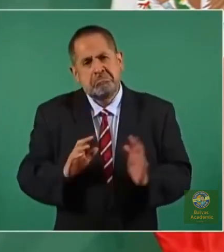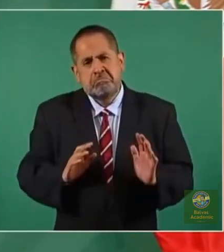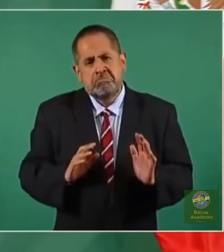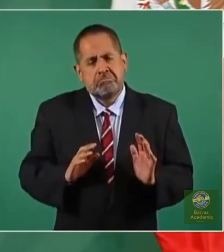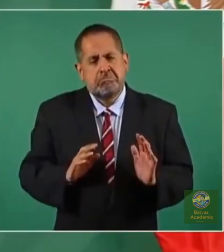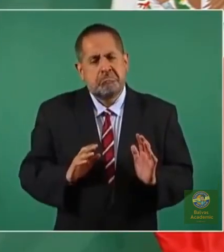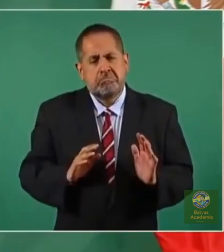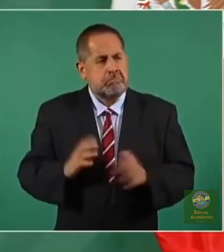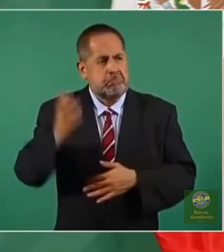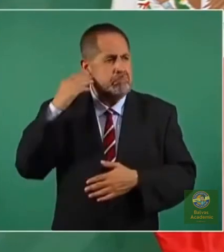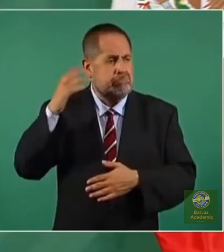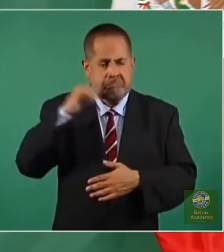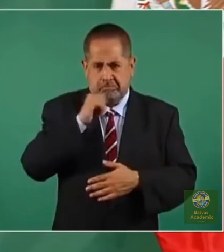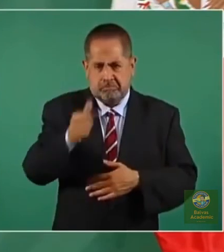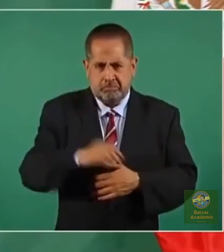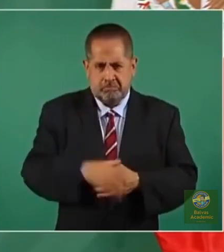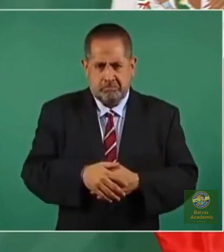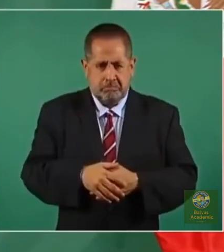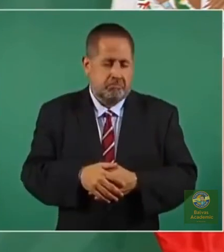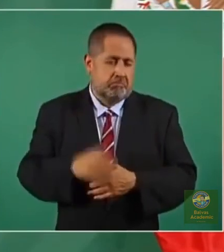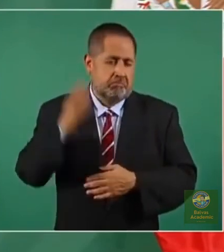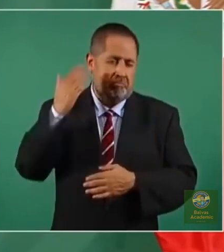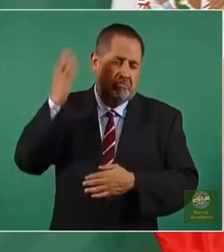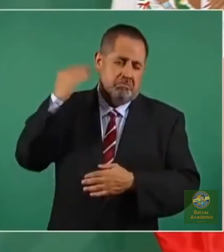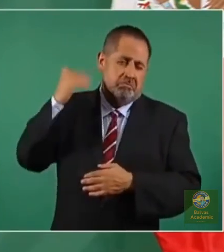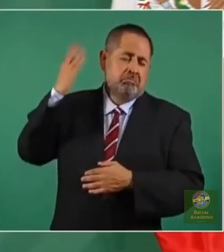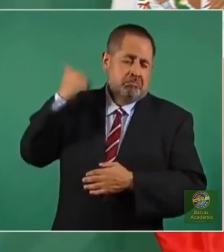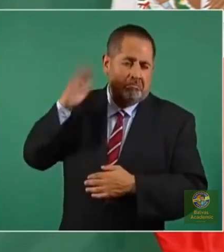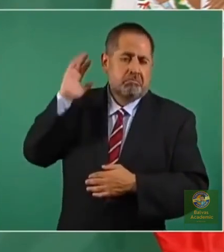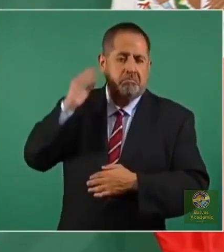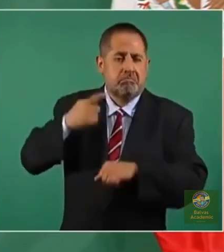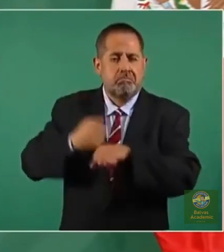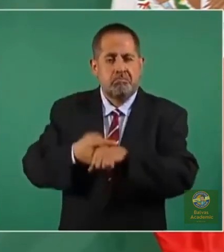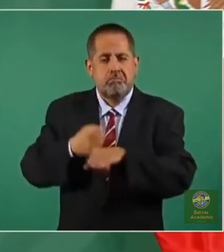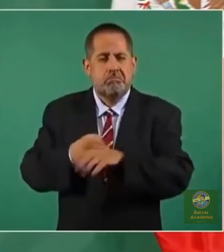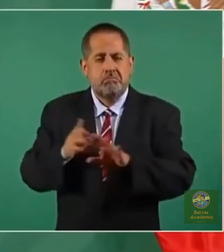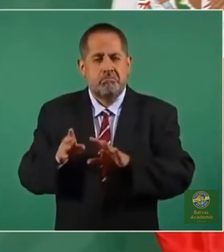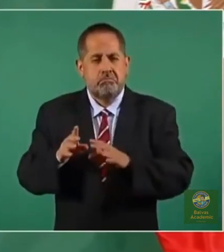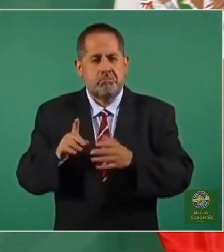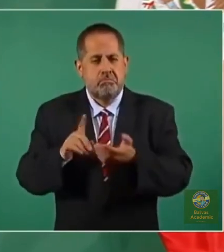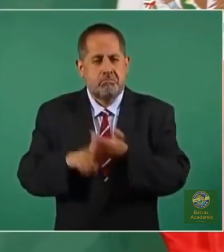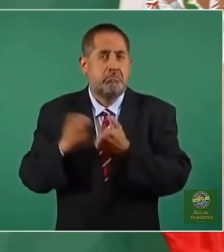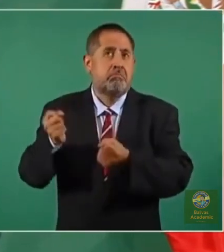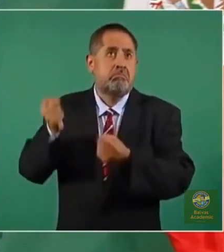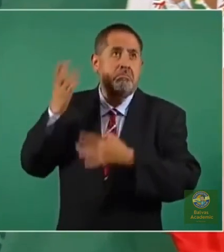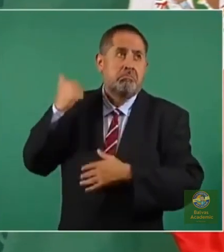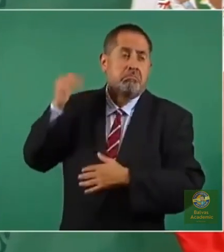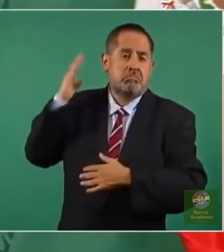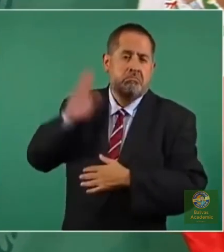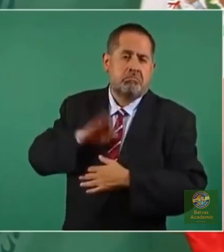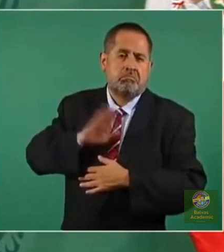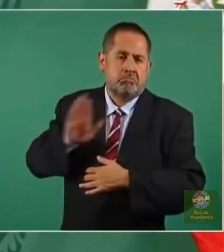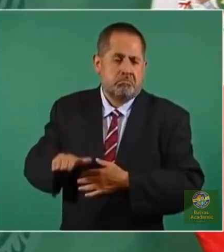no. ¿Cuáles eran las enfermedades predominantes, incluso las causas de muerte?